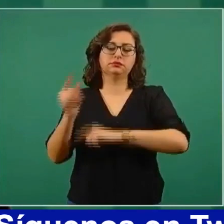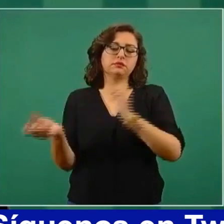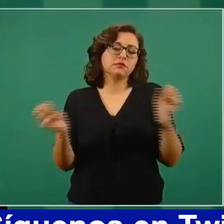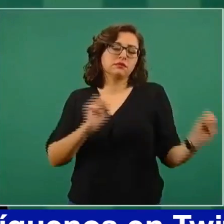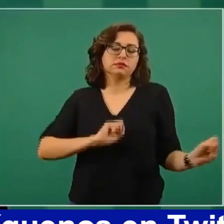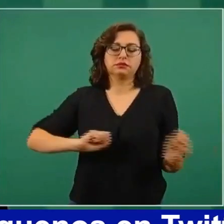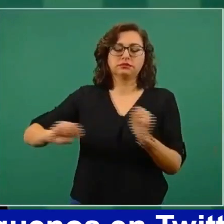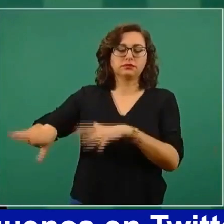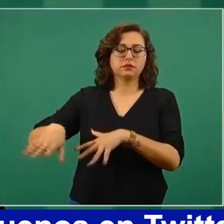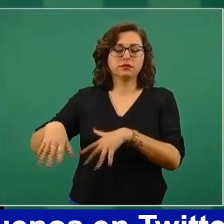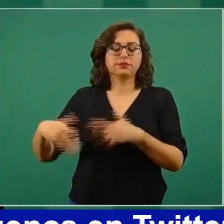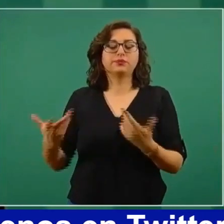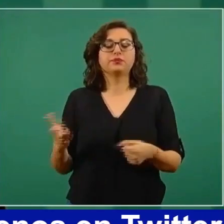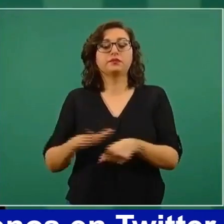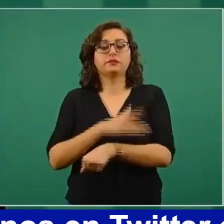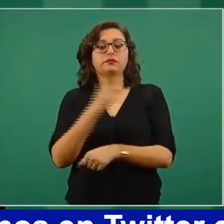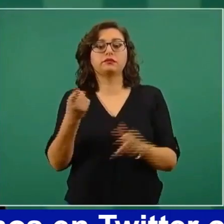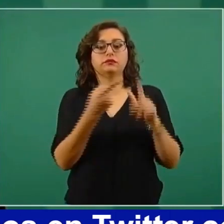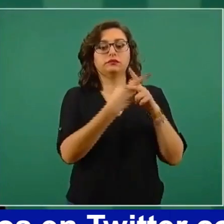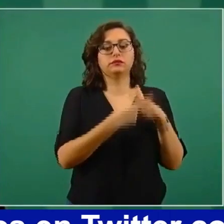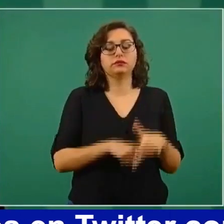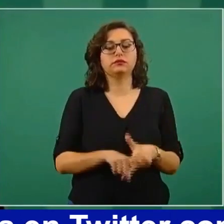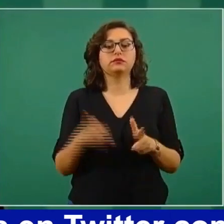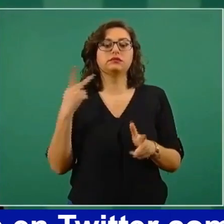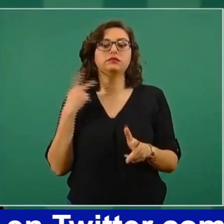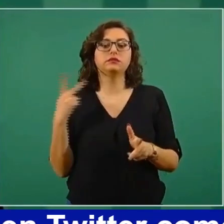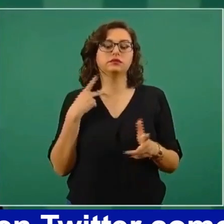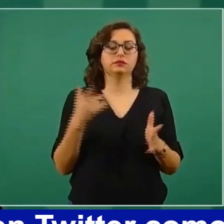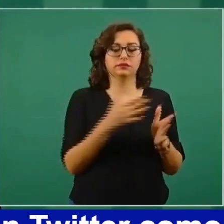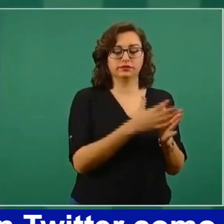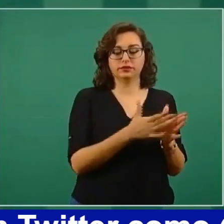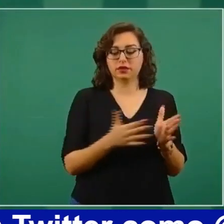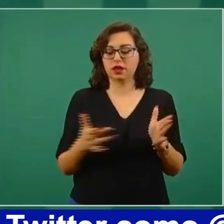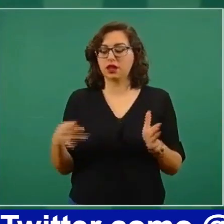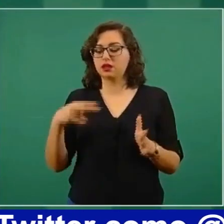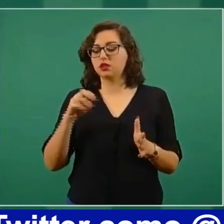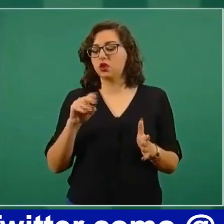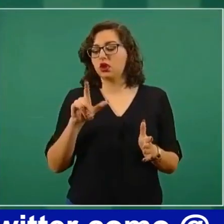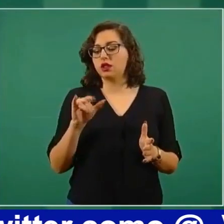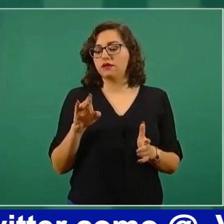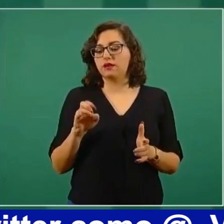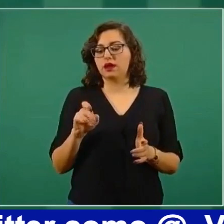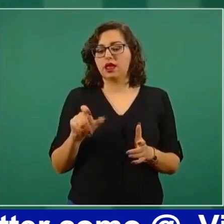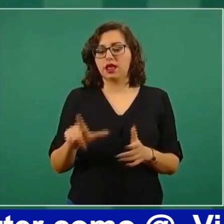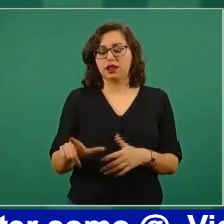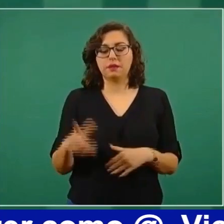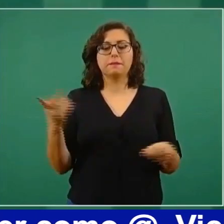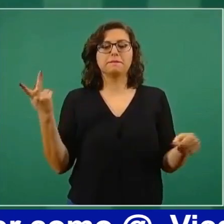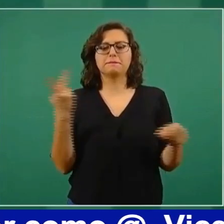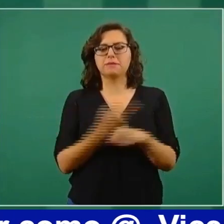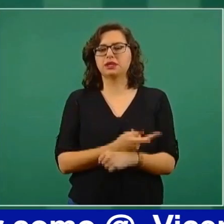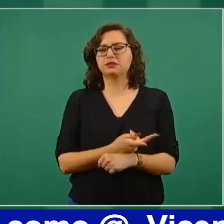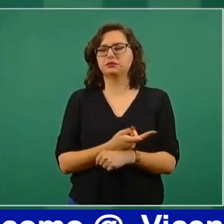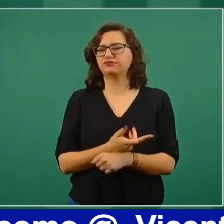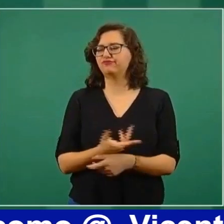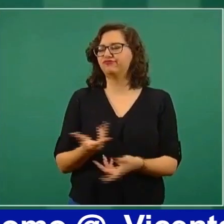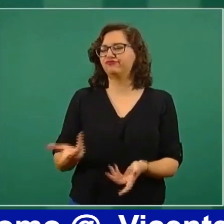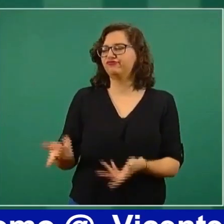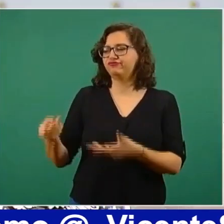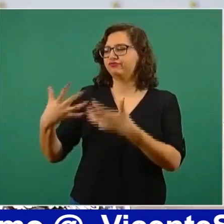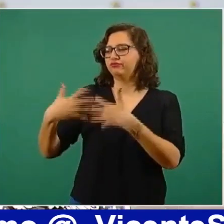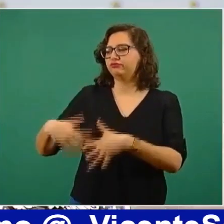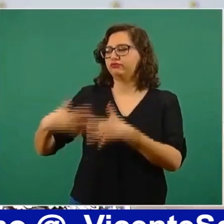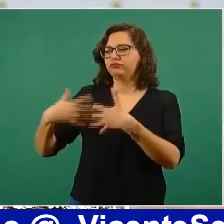la manera de mejorar también la entrada a Juquila y mejorar